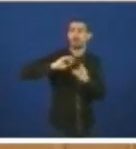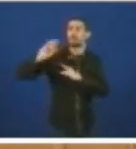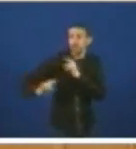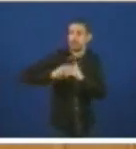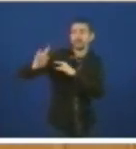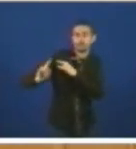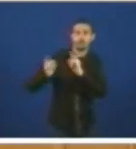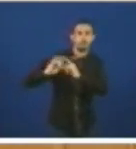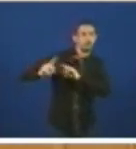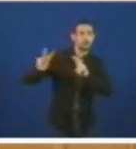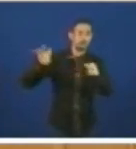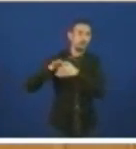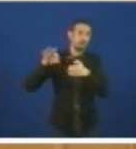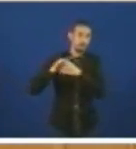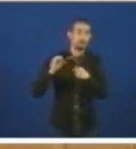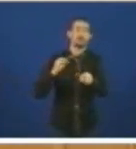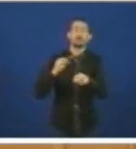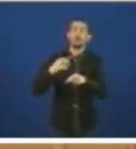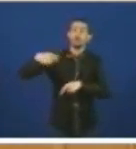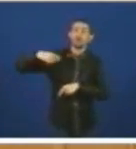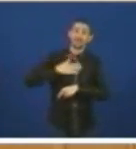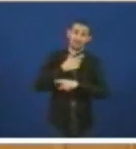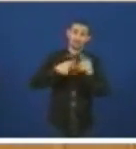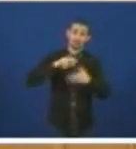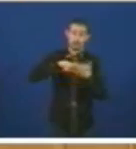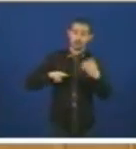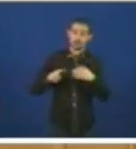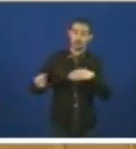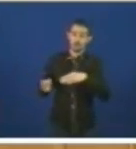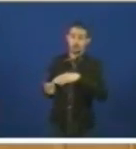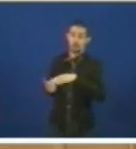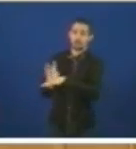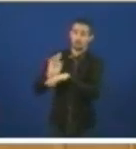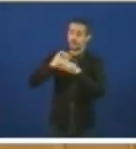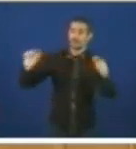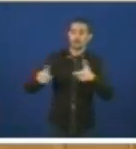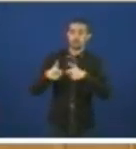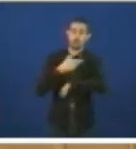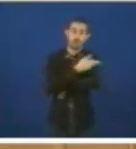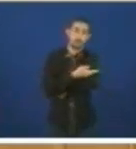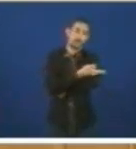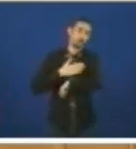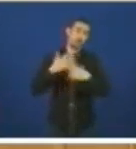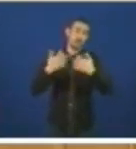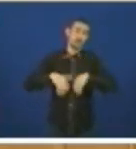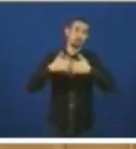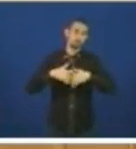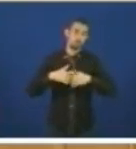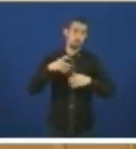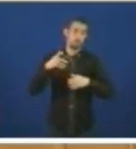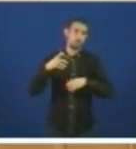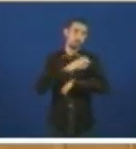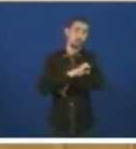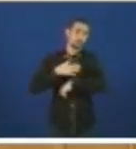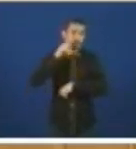en febreiro tamén con o presidente de Asunta mantuvo unha relación unha reunión con o ministro de Industria en el Sida e Turismo o 6 de